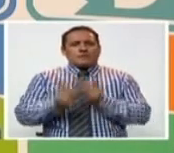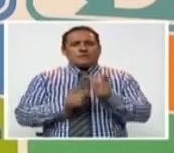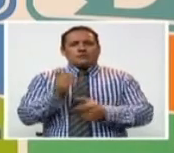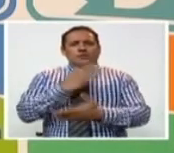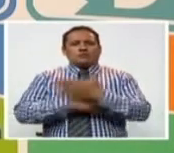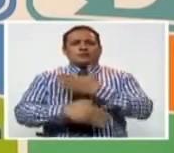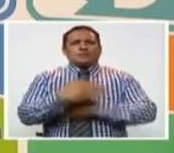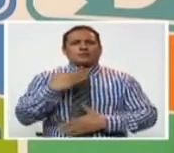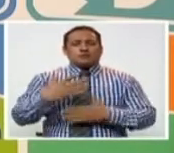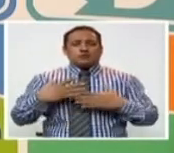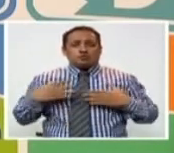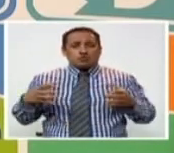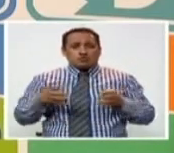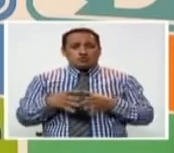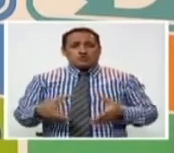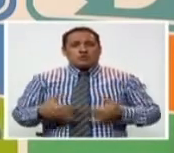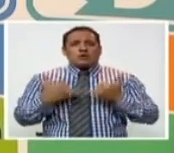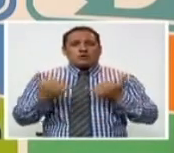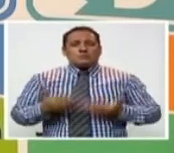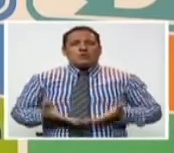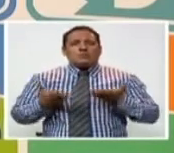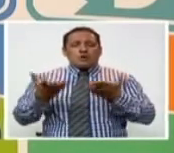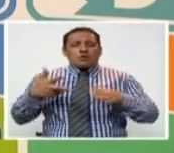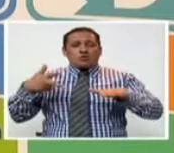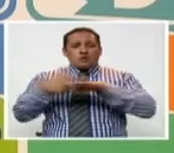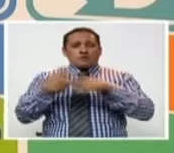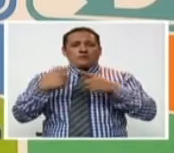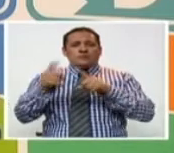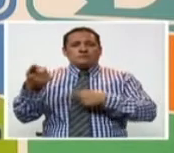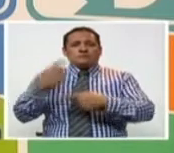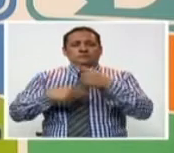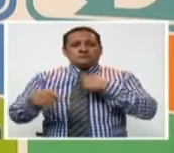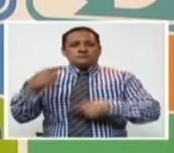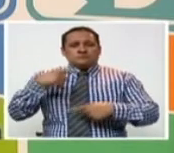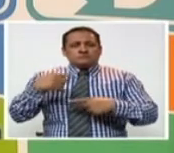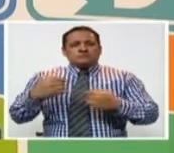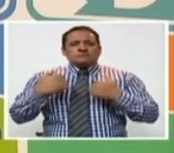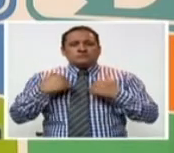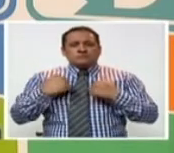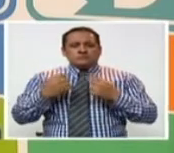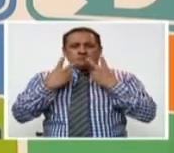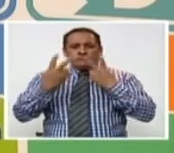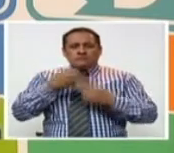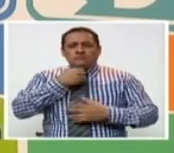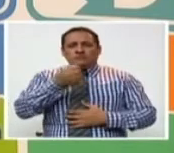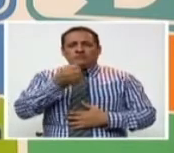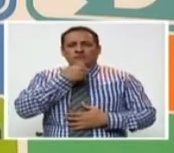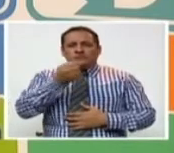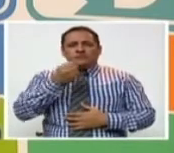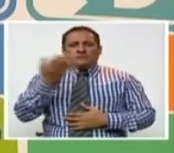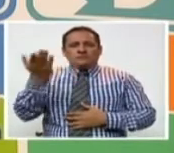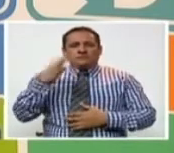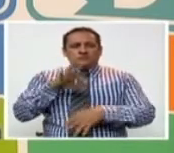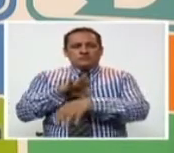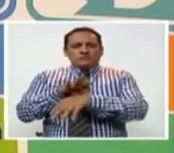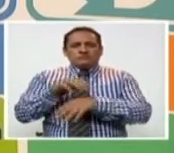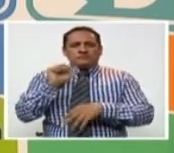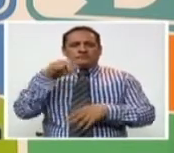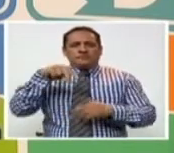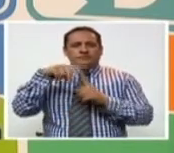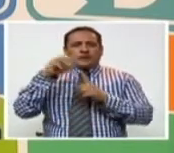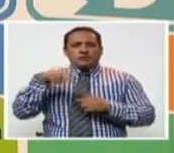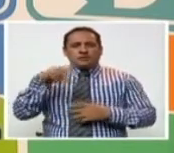personas con discapacidad. Nosotros ahora nos vamos a ir a una pausa pero al regresar tendremos nuestra entrevista central con el doctor